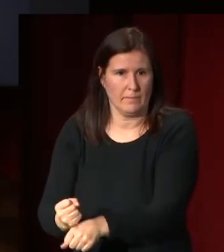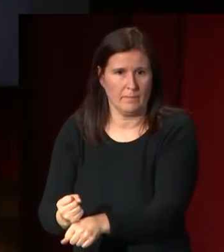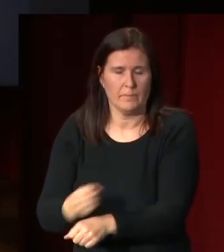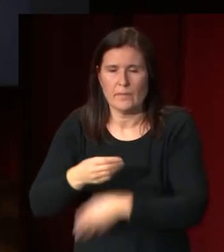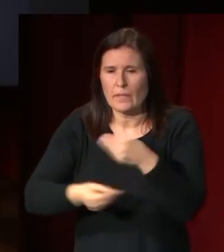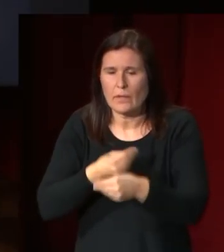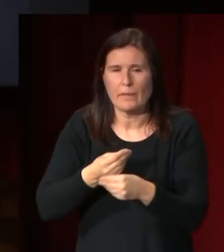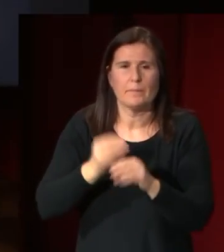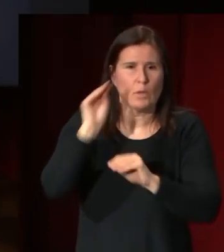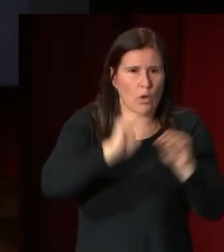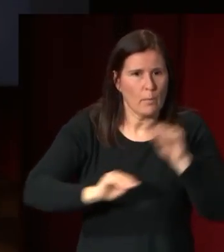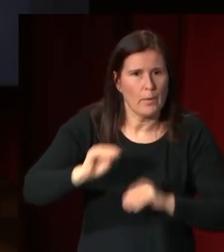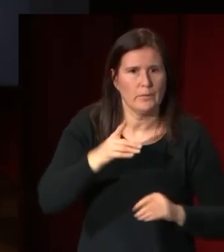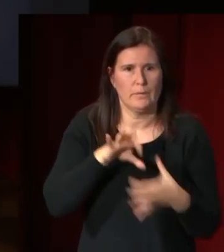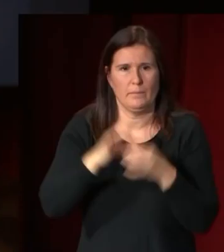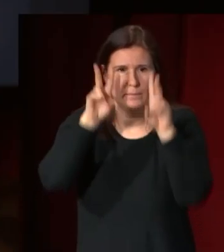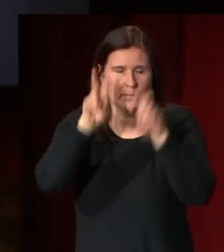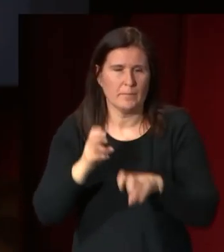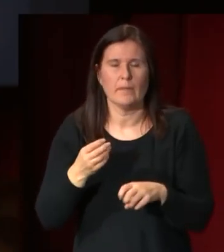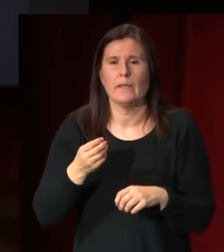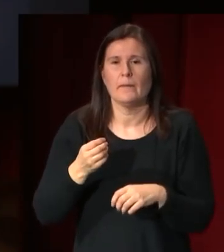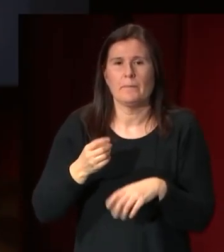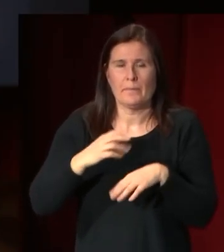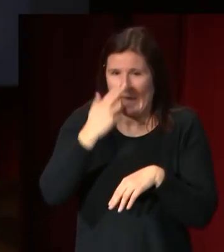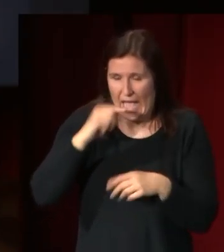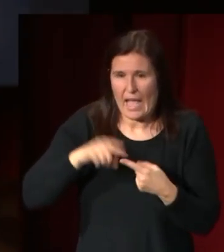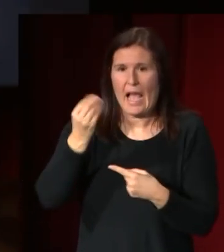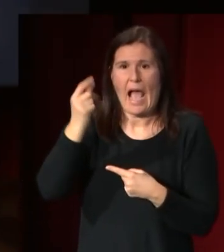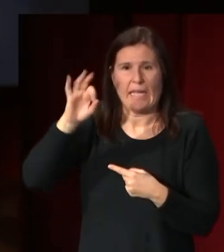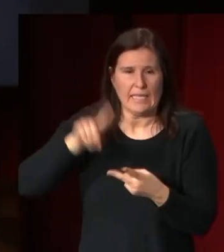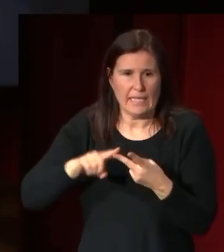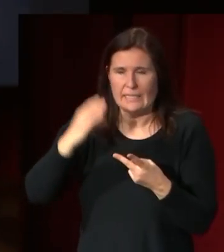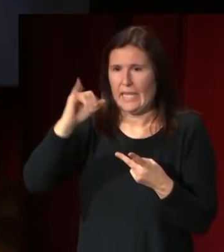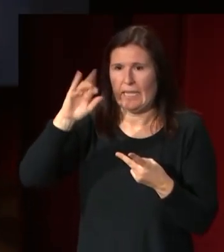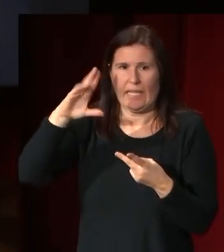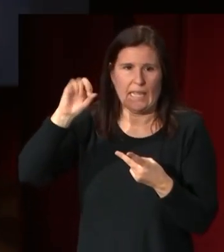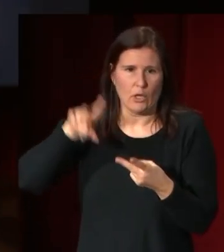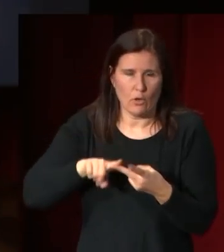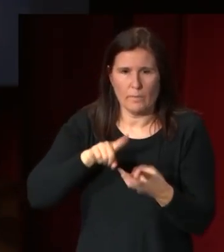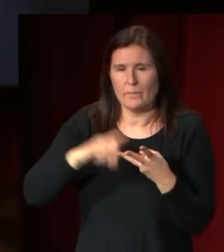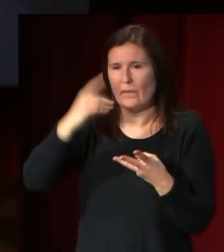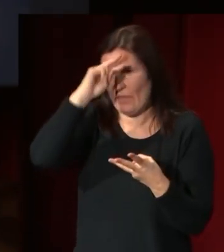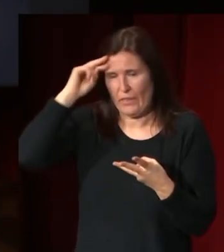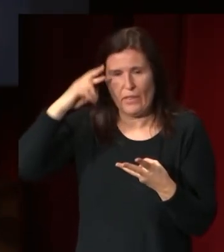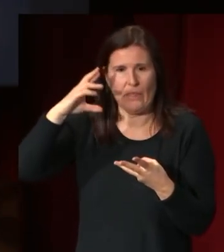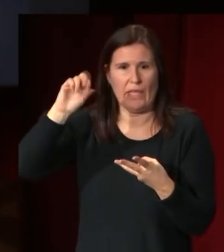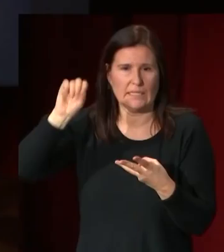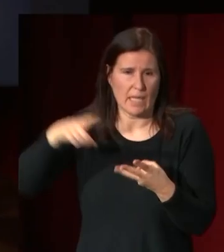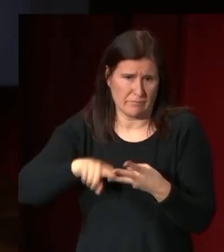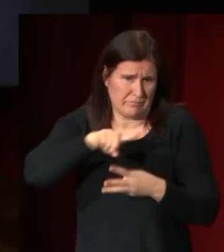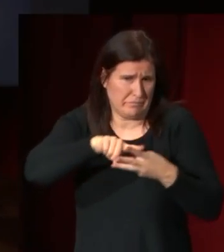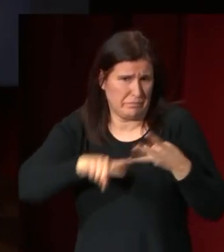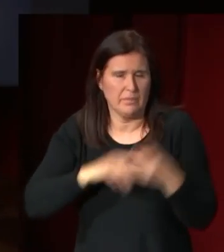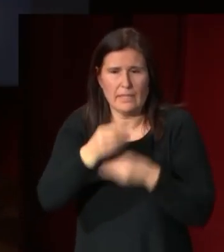composiciones referidas sobre todo a los sueños de Aquiles de Cicerón de César y bueno pues hace un